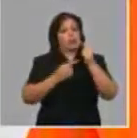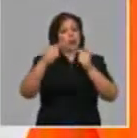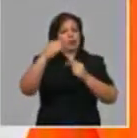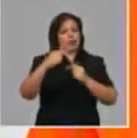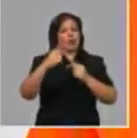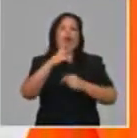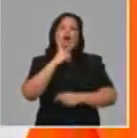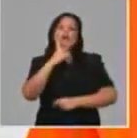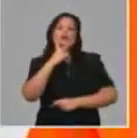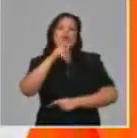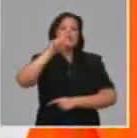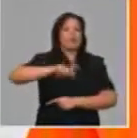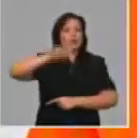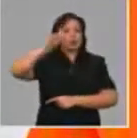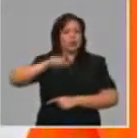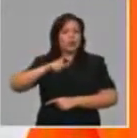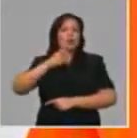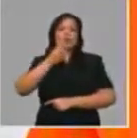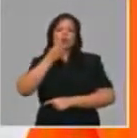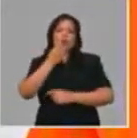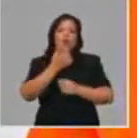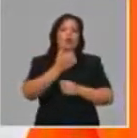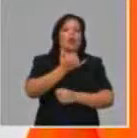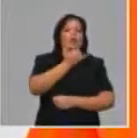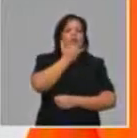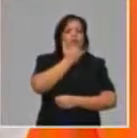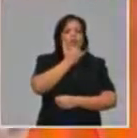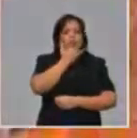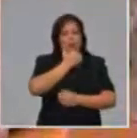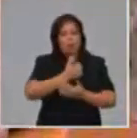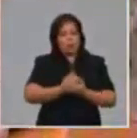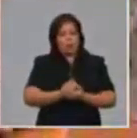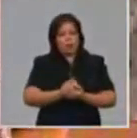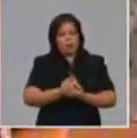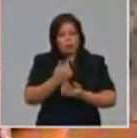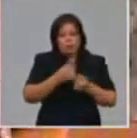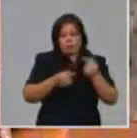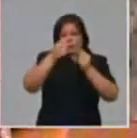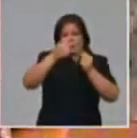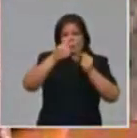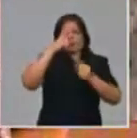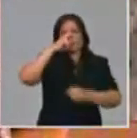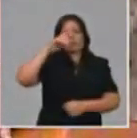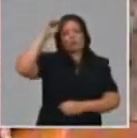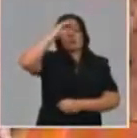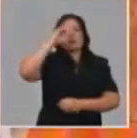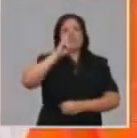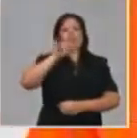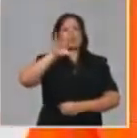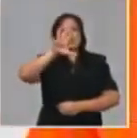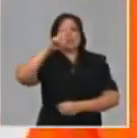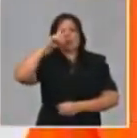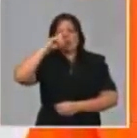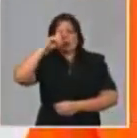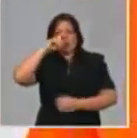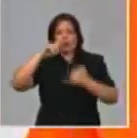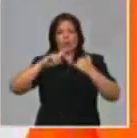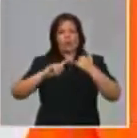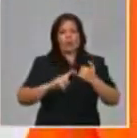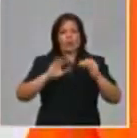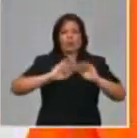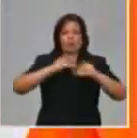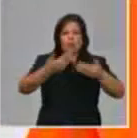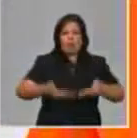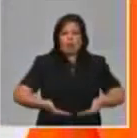las personas vulnerables en los servicios que prestamos, sobre todo los mayores de 65 años, las embarazadas y también en la